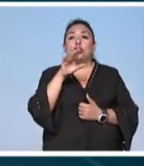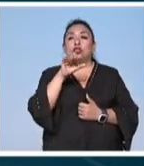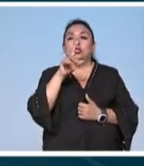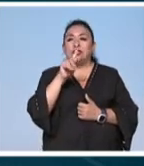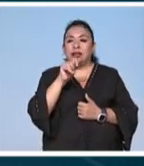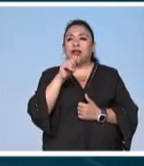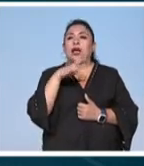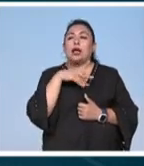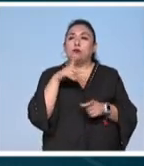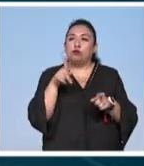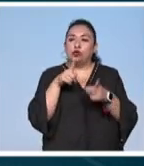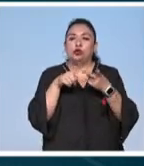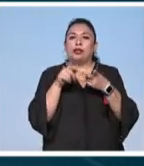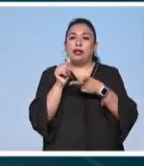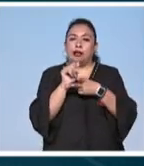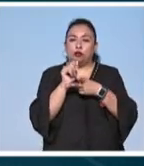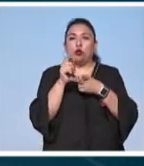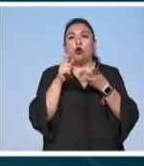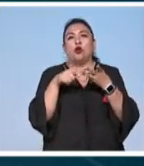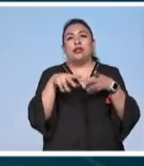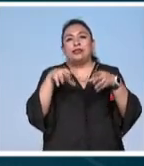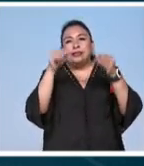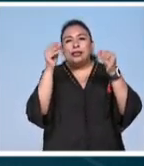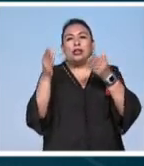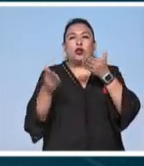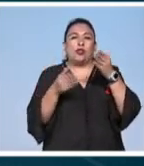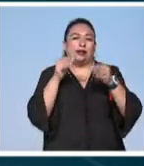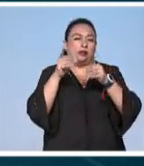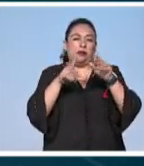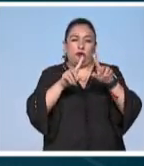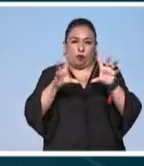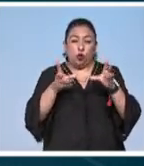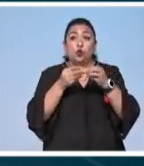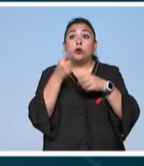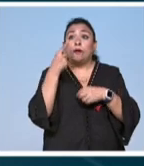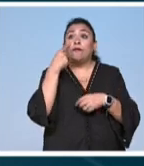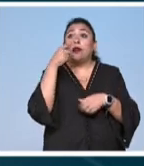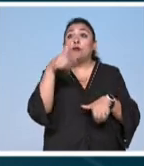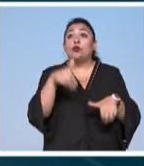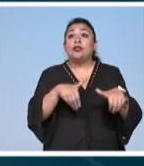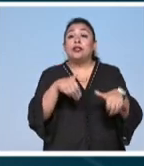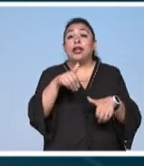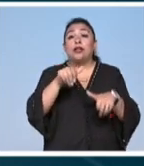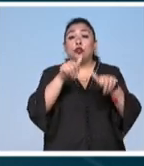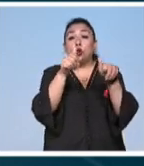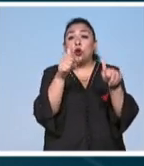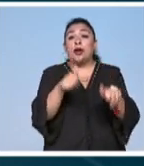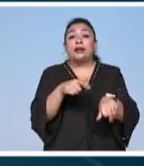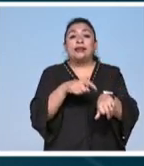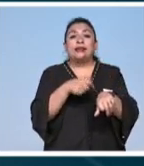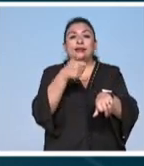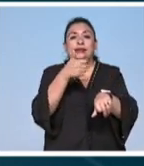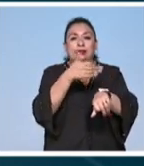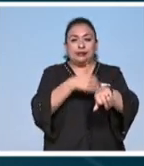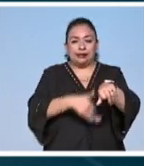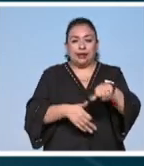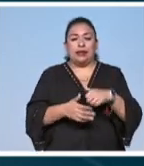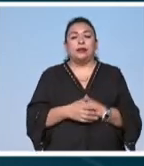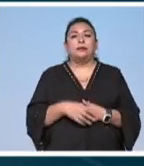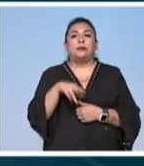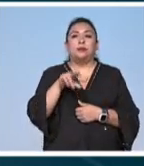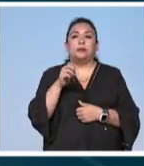acompaña de músicos actores artistas de circo danza y performance se podrá ver en el teatro de las artes a las 6 de la tarde